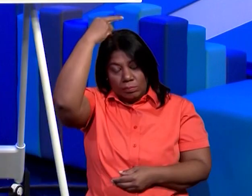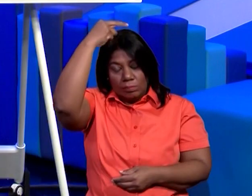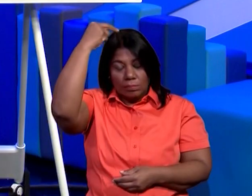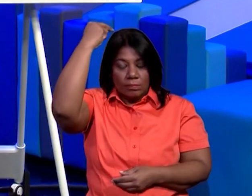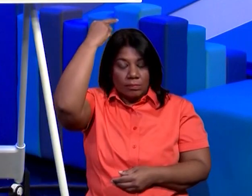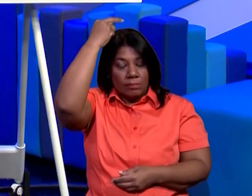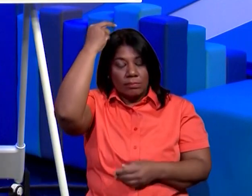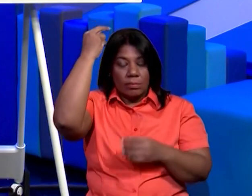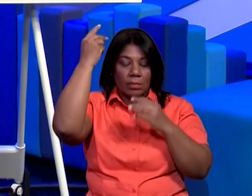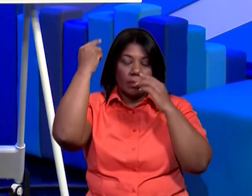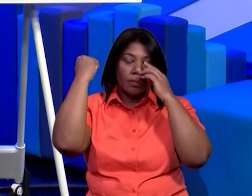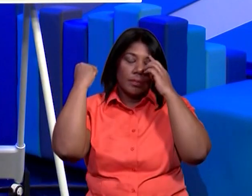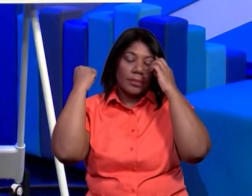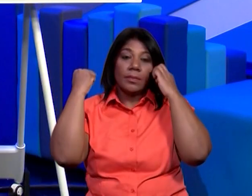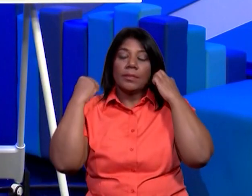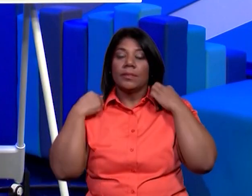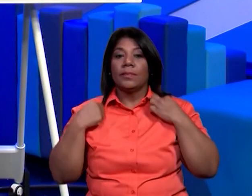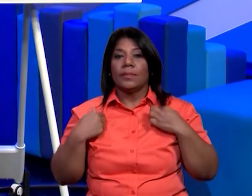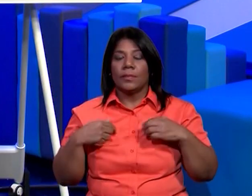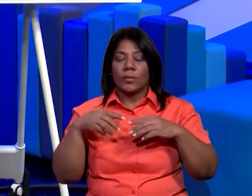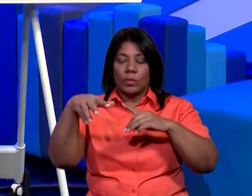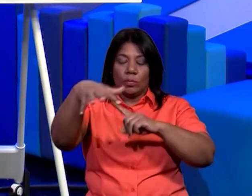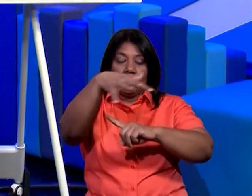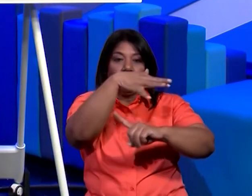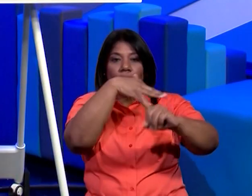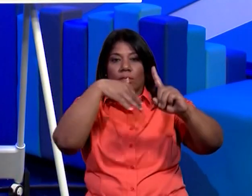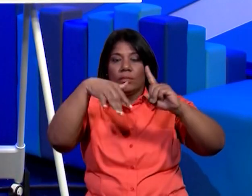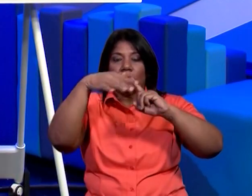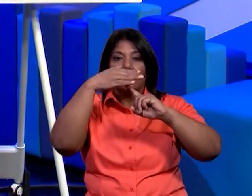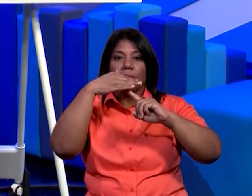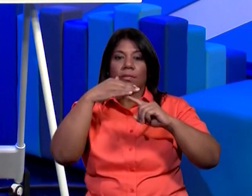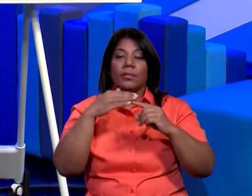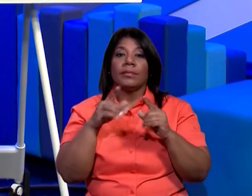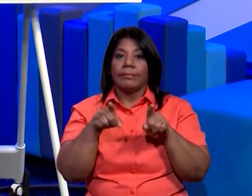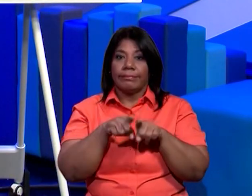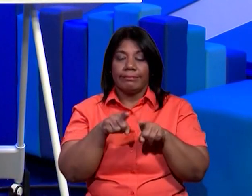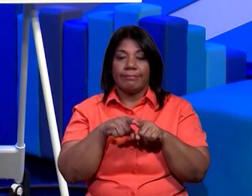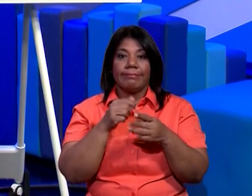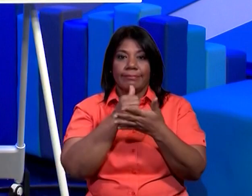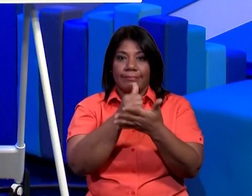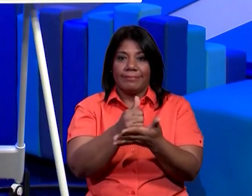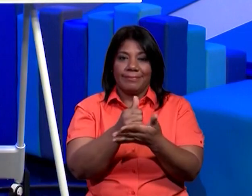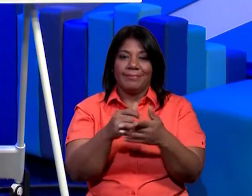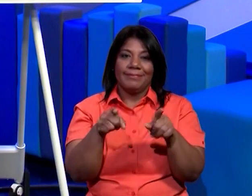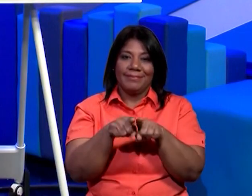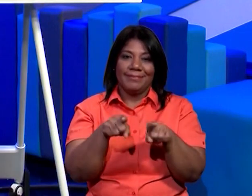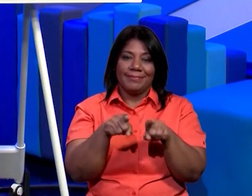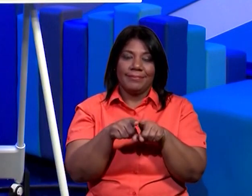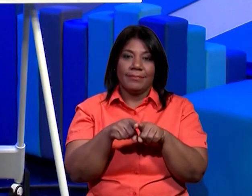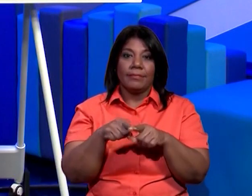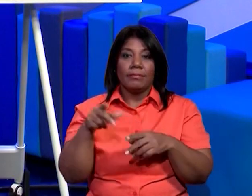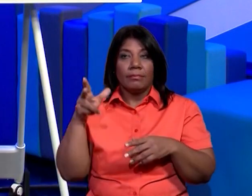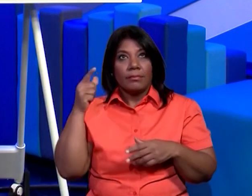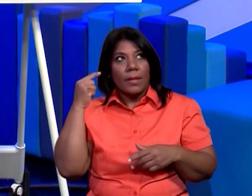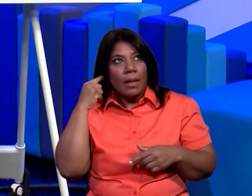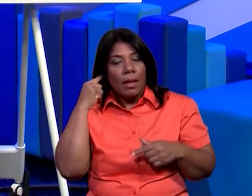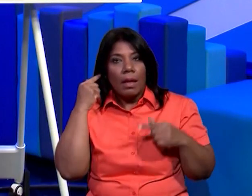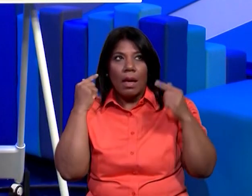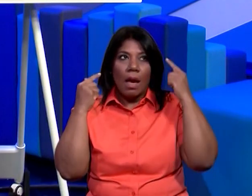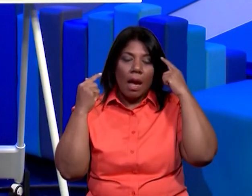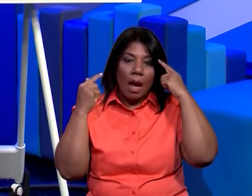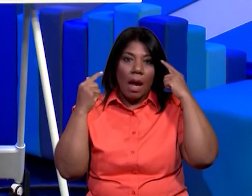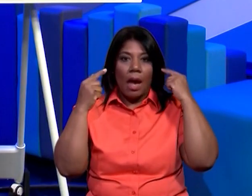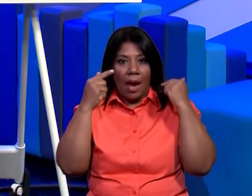permiten percibir todo lo que nos rodea nuestro entorno ayudados también de órganos receptores que